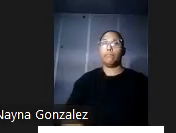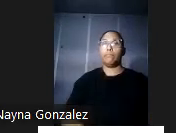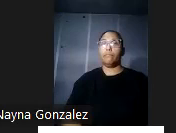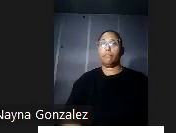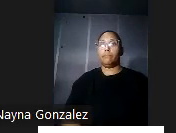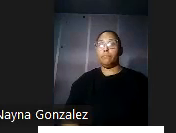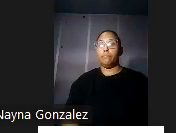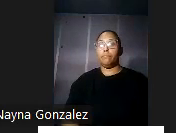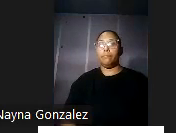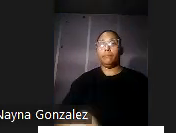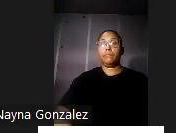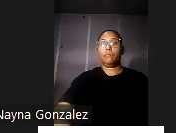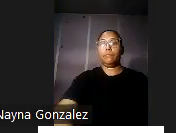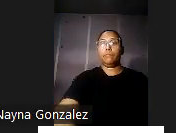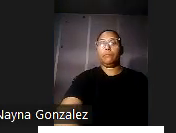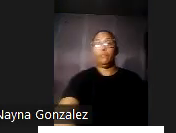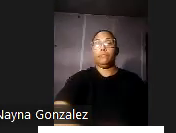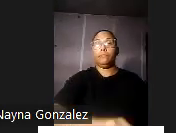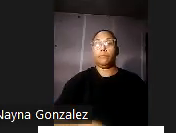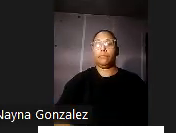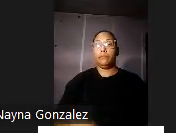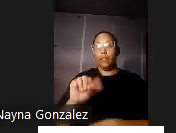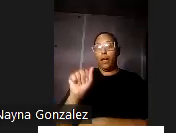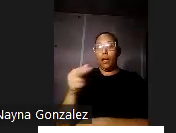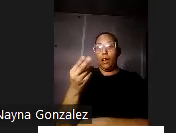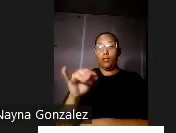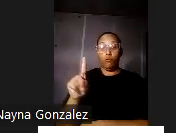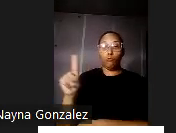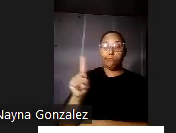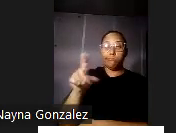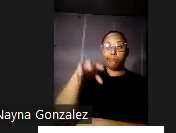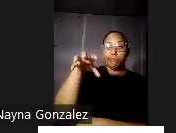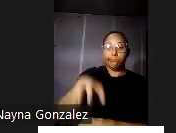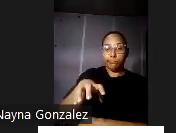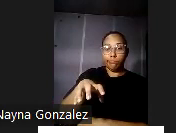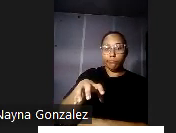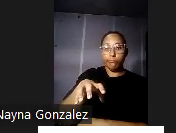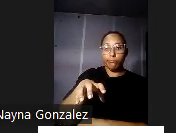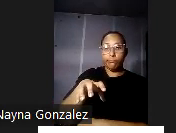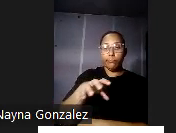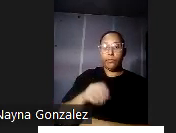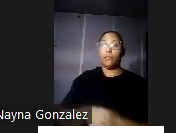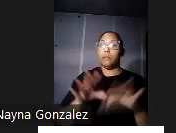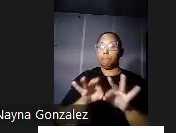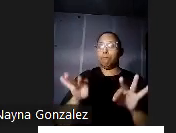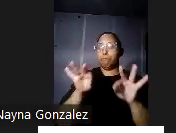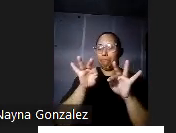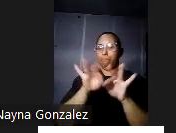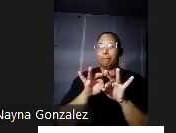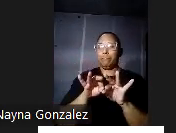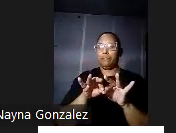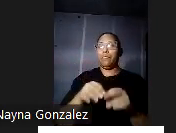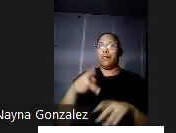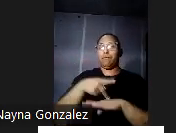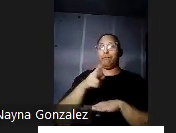La casa del doctor Ashford se encuentra actualmente ubicada en uno de los sectores turísticos más importantes de Puerto Rico, en el condado, ¿no?